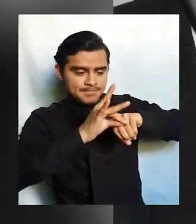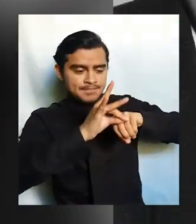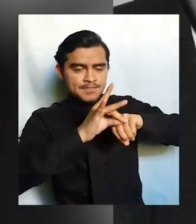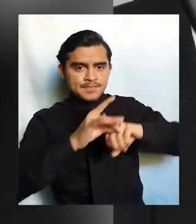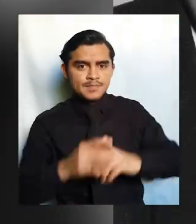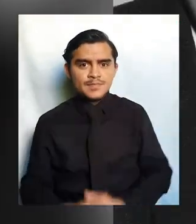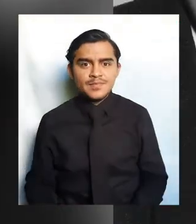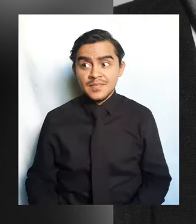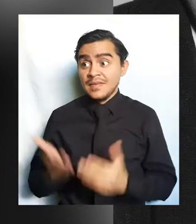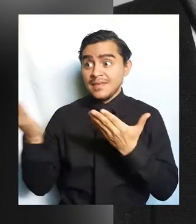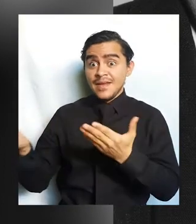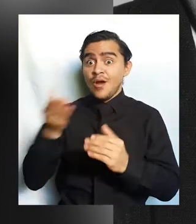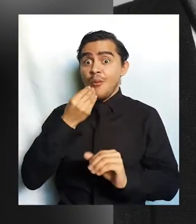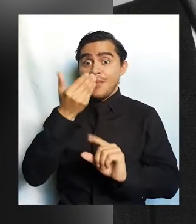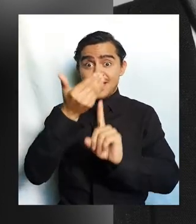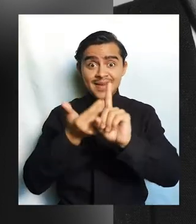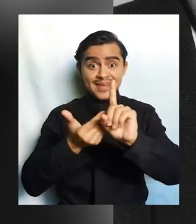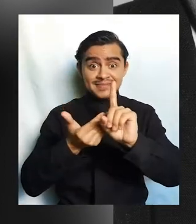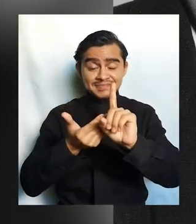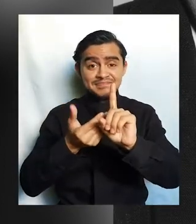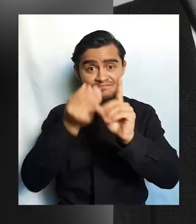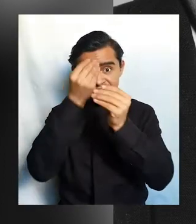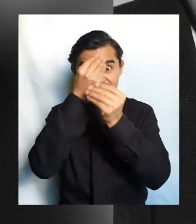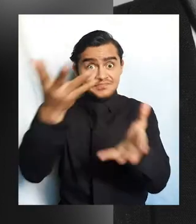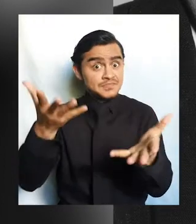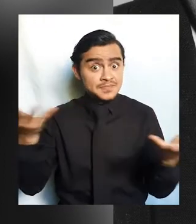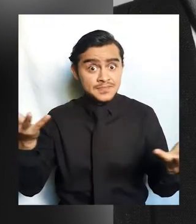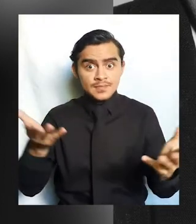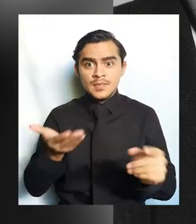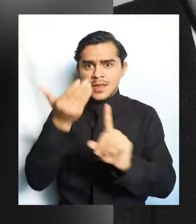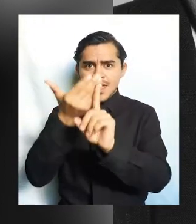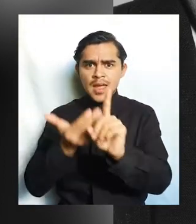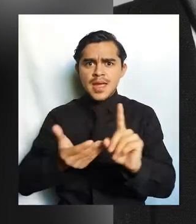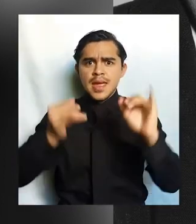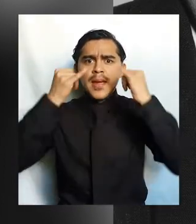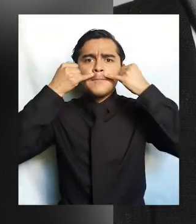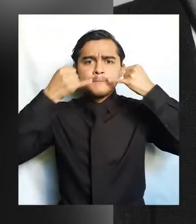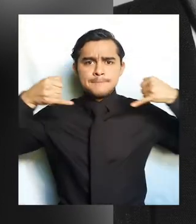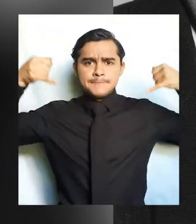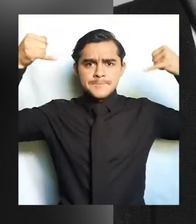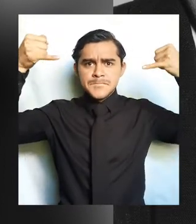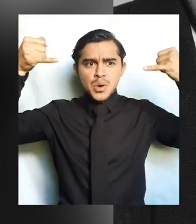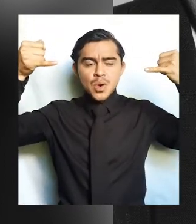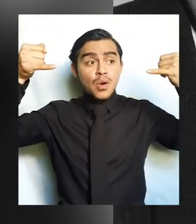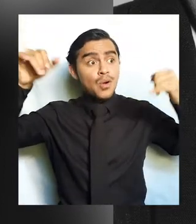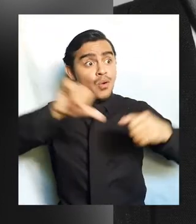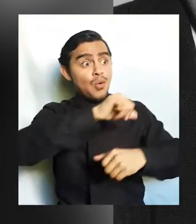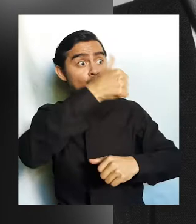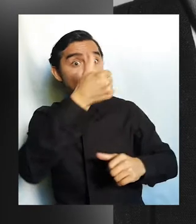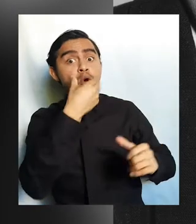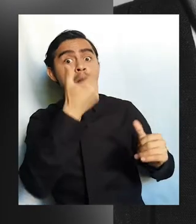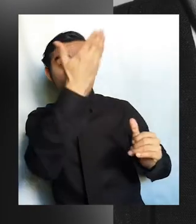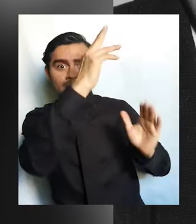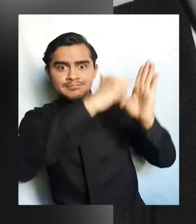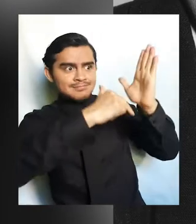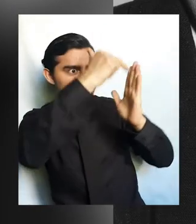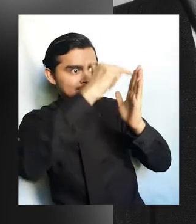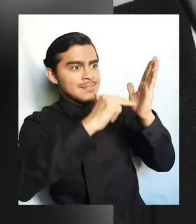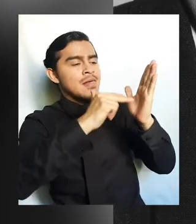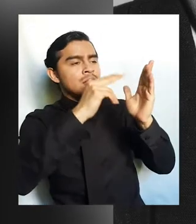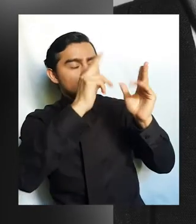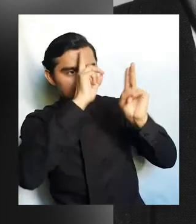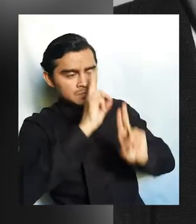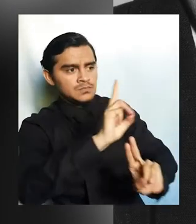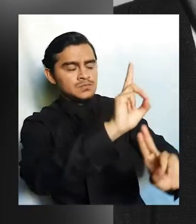Un dato curioso sobre Salvador Dalí es que su icónico bigote era un homenaje al pintor Diego Velázquez, el autor